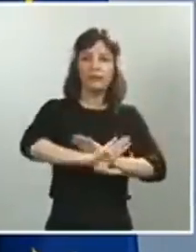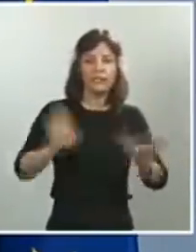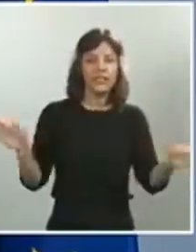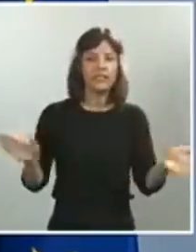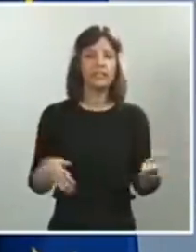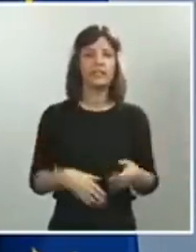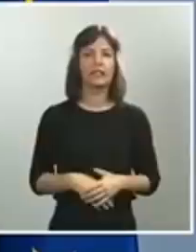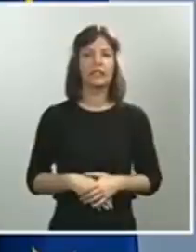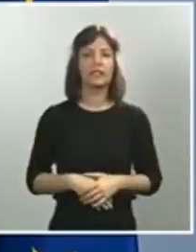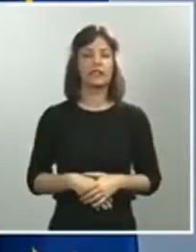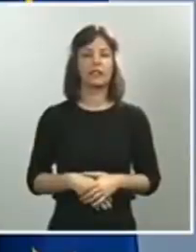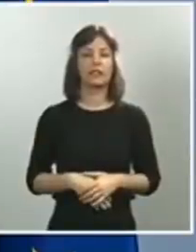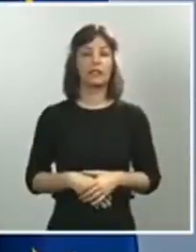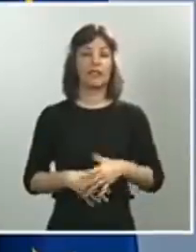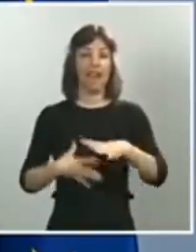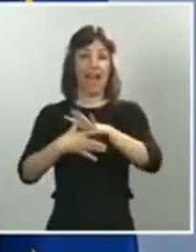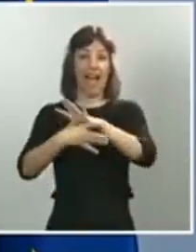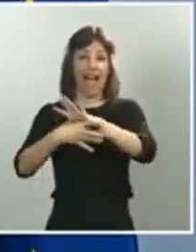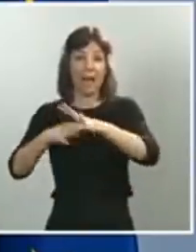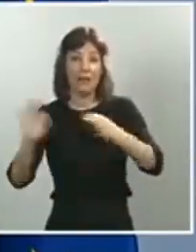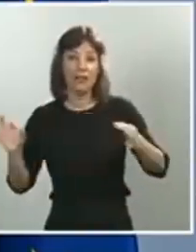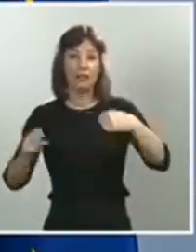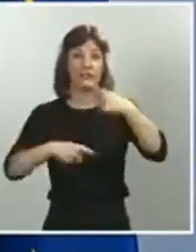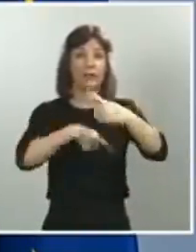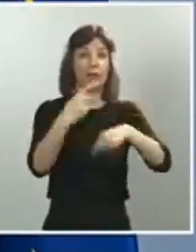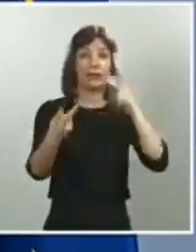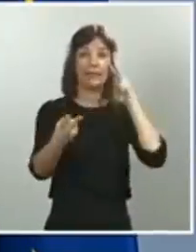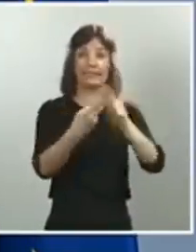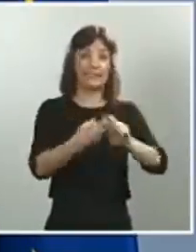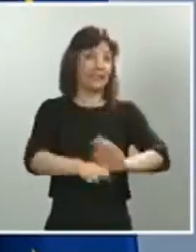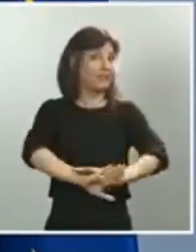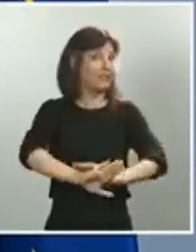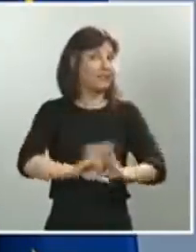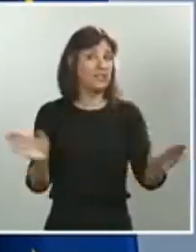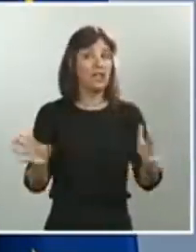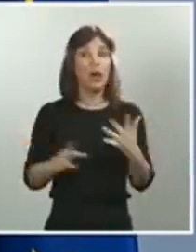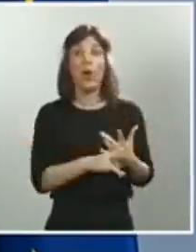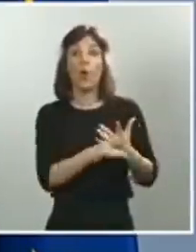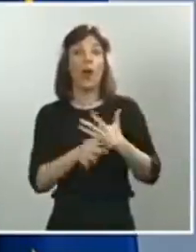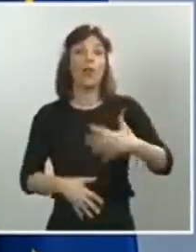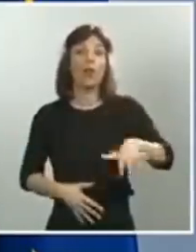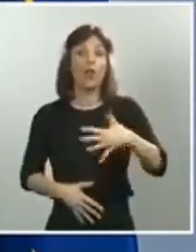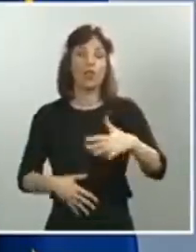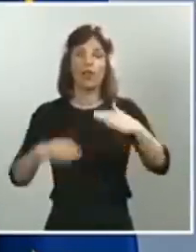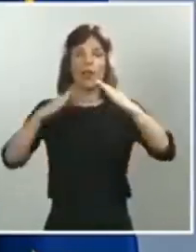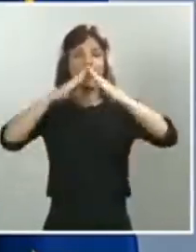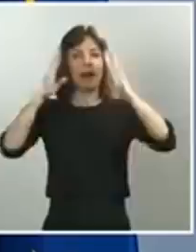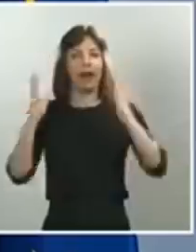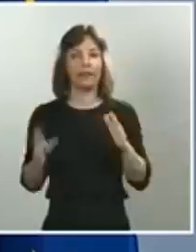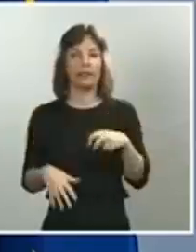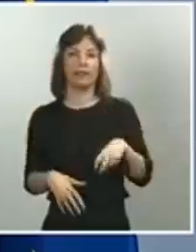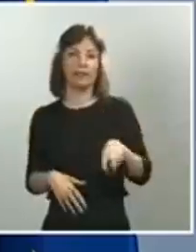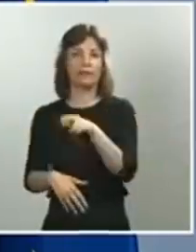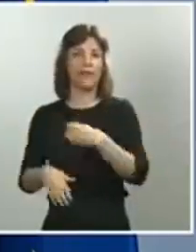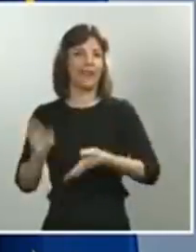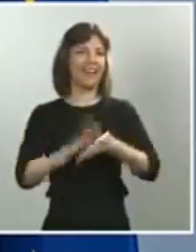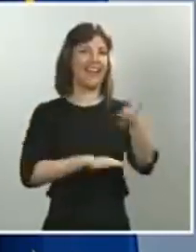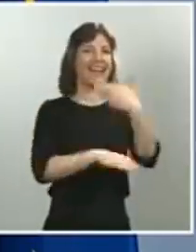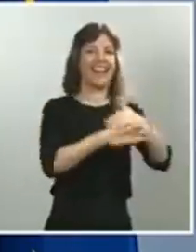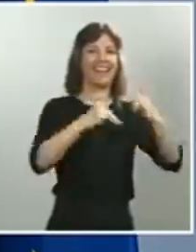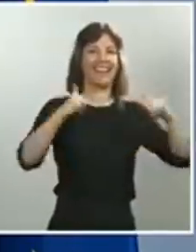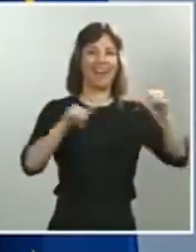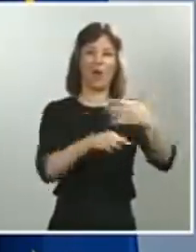muchos amigos y a muchos familiares. Tenéis que jugar en casa y no habéis podido salir a la calle a jugar y quiero